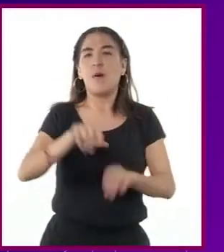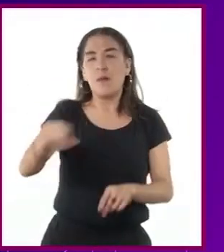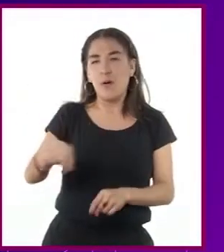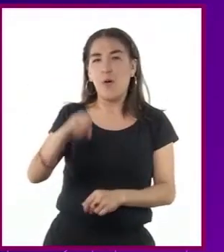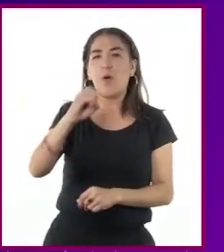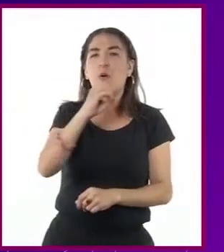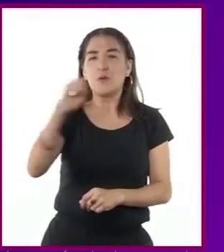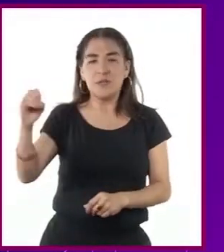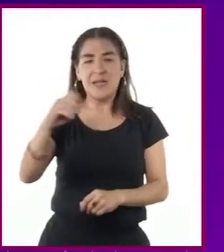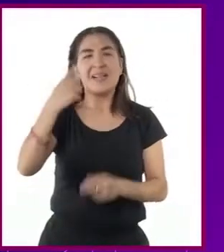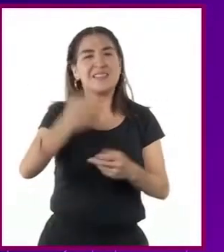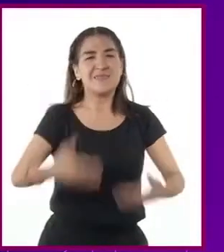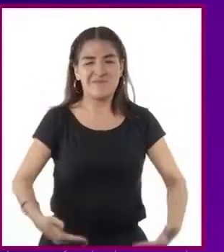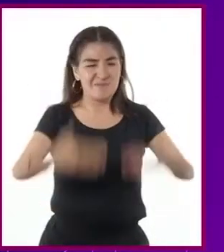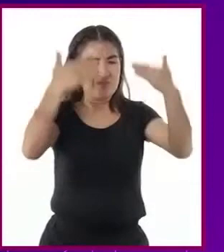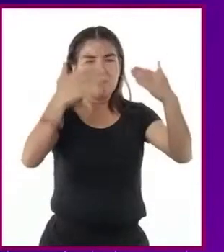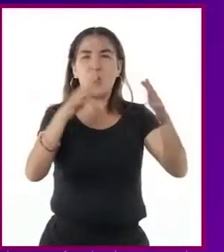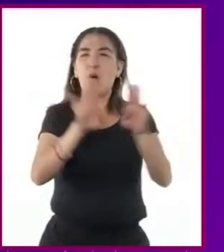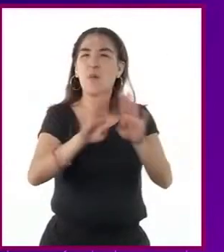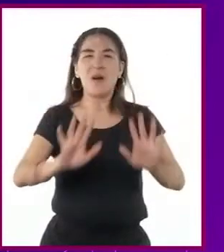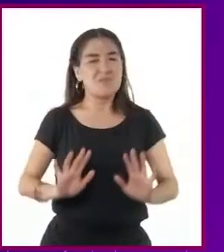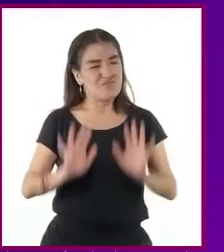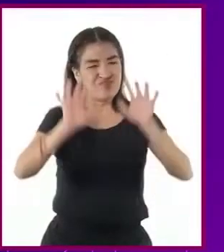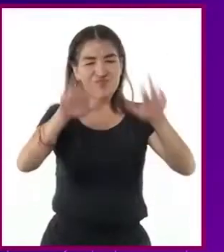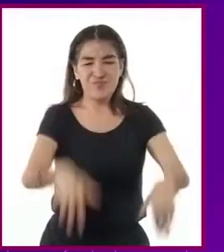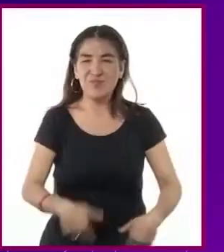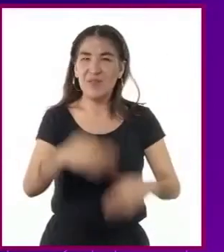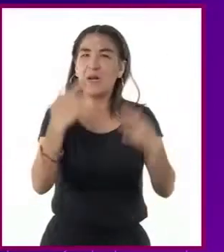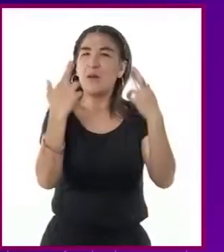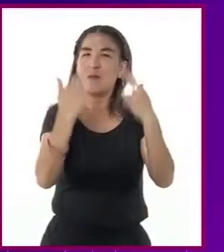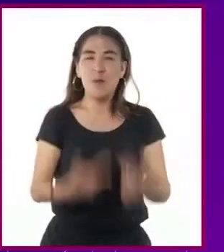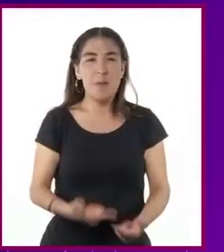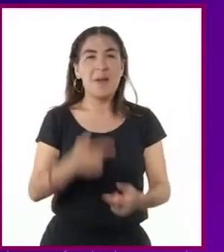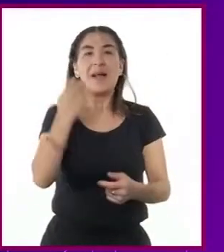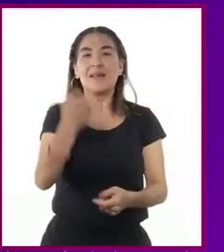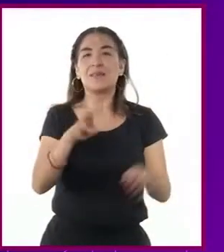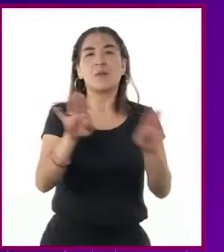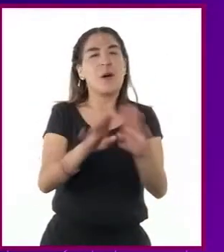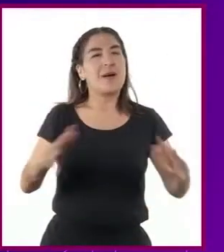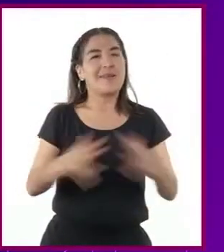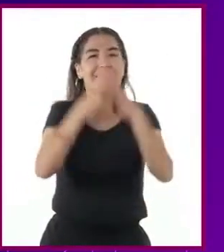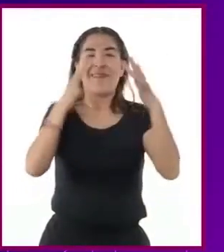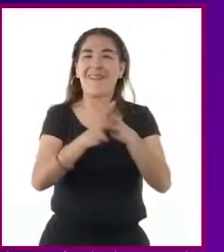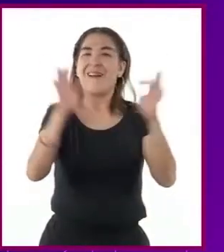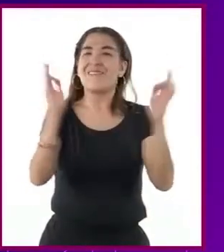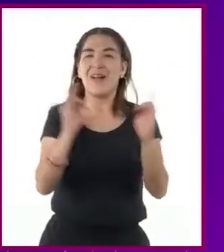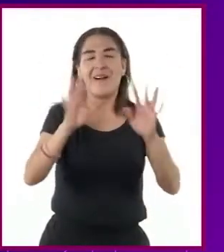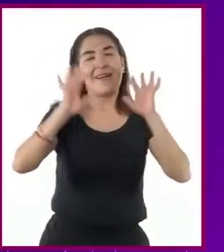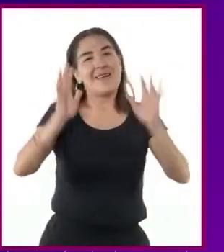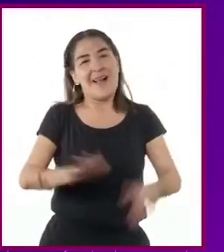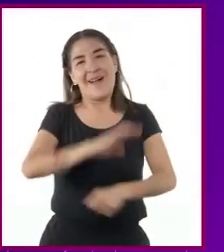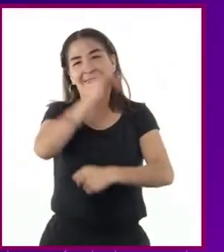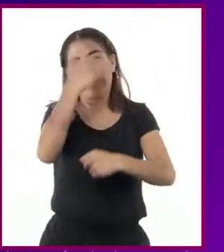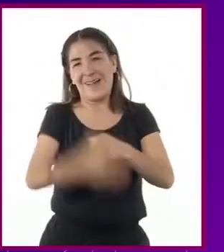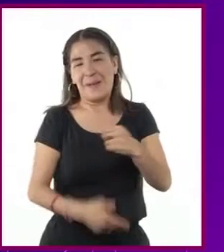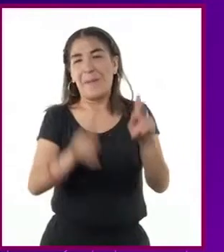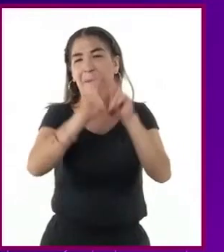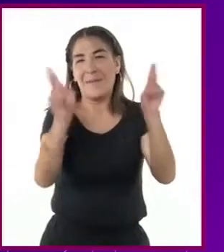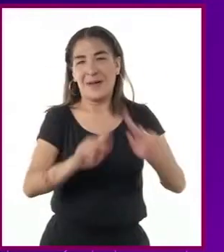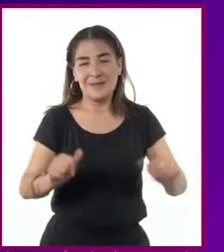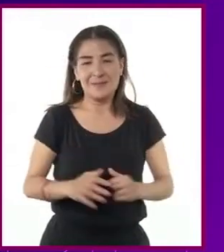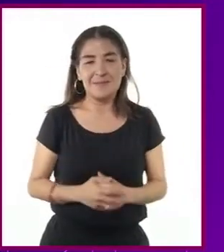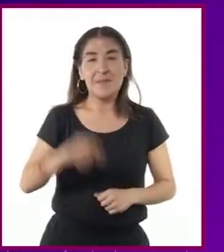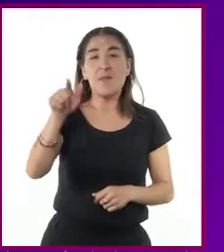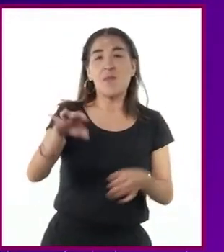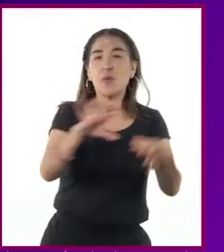con la caída del Muro de Berlín, símbolo de que la Guerra Fría había terminado. La Unión de Repúblicas